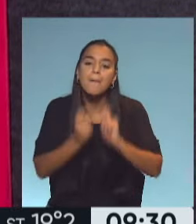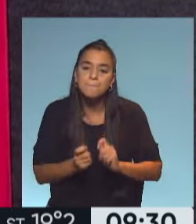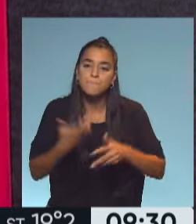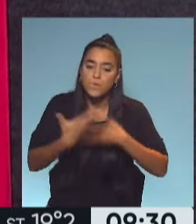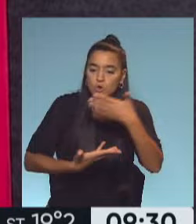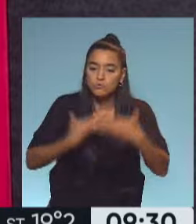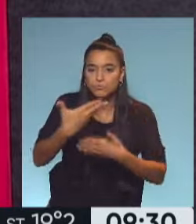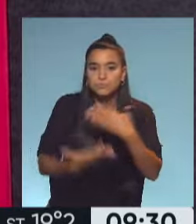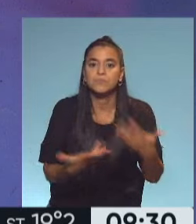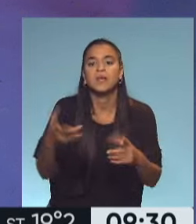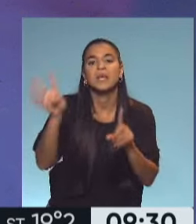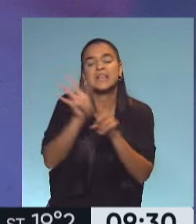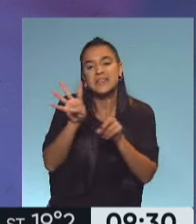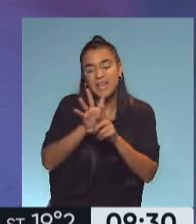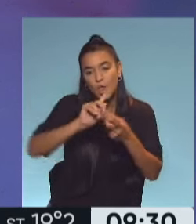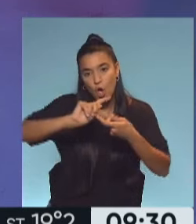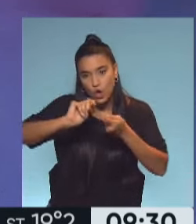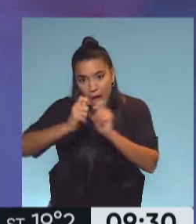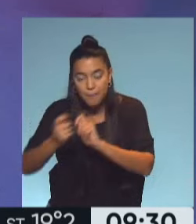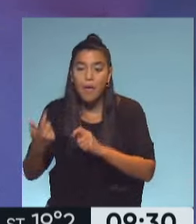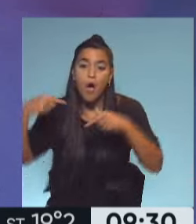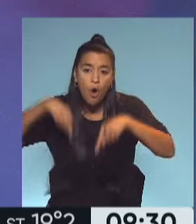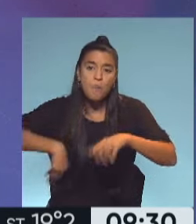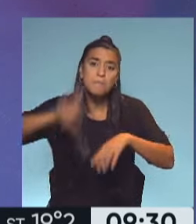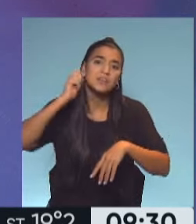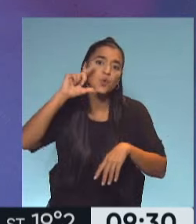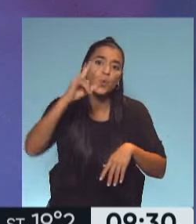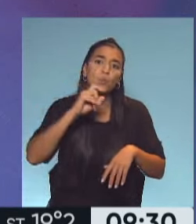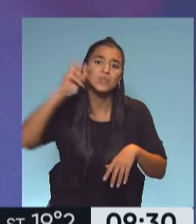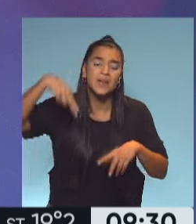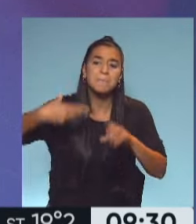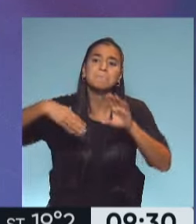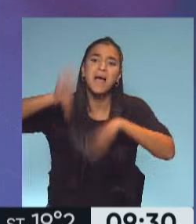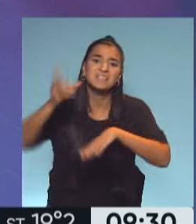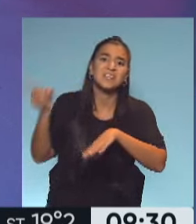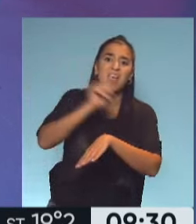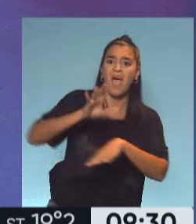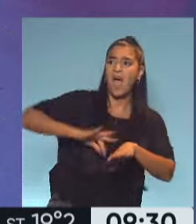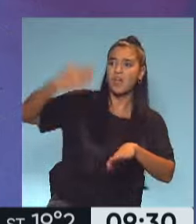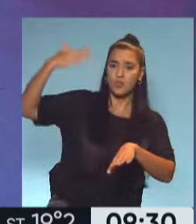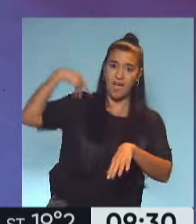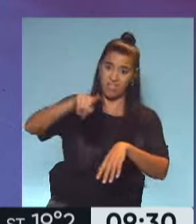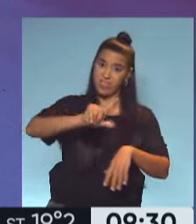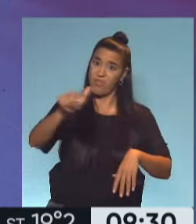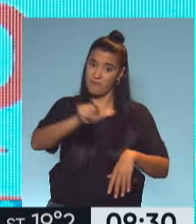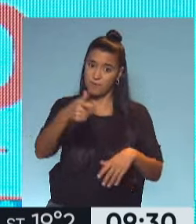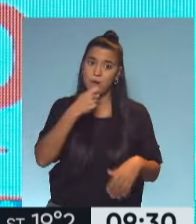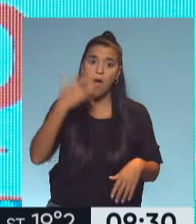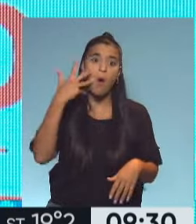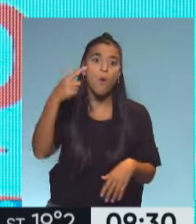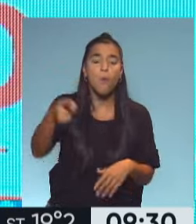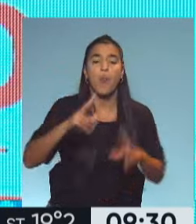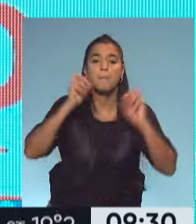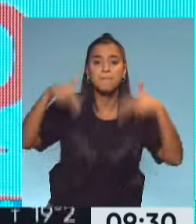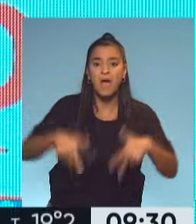haciendo con el trigo. De hecho hoy en día tiene mucho más gluten que hace un par de años atrás. Ahí es la gran diferencia porque si mi abuela me hacía un pan